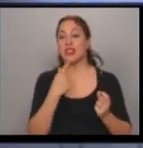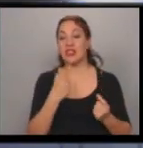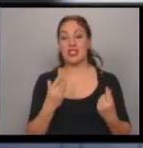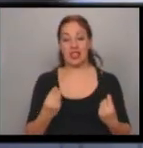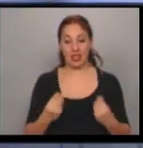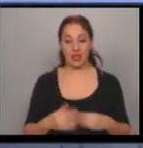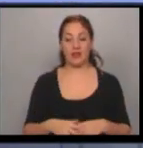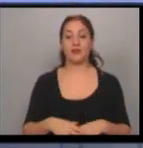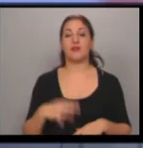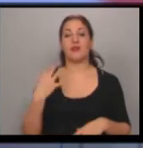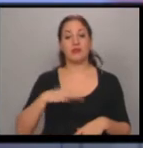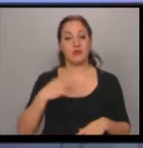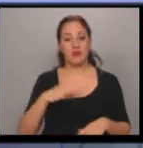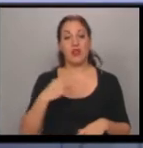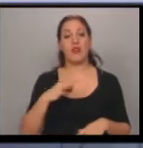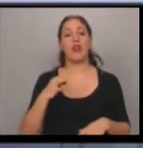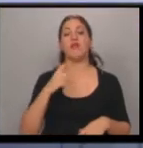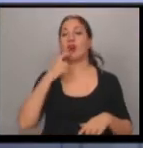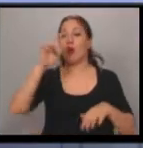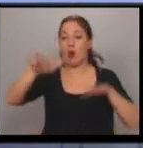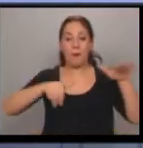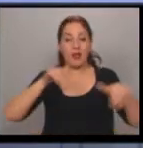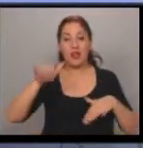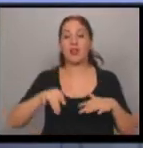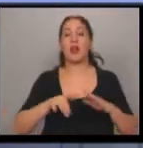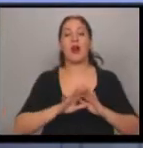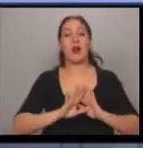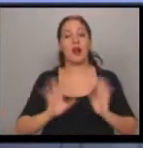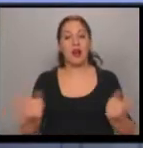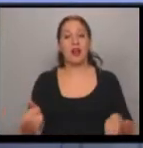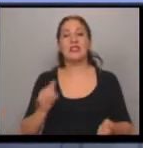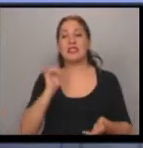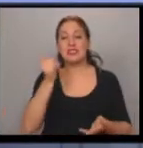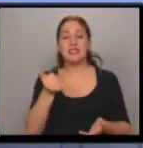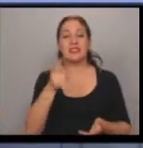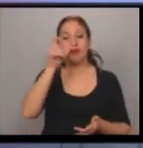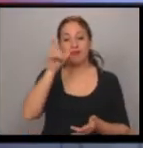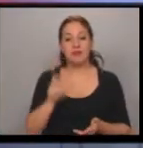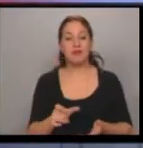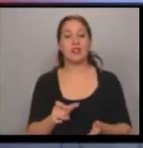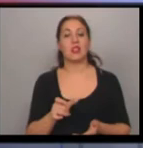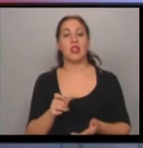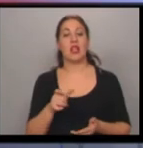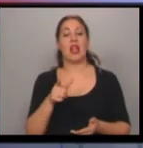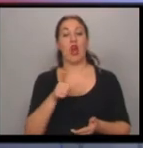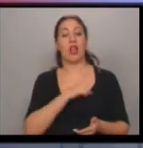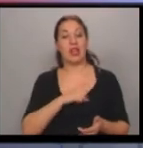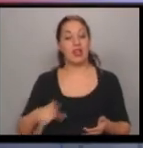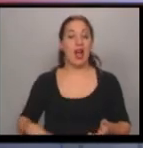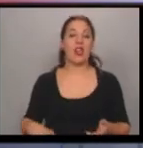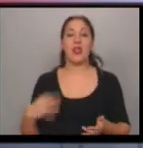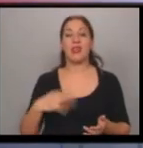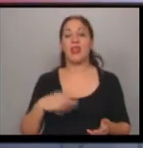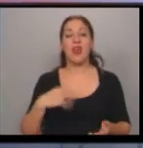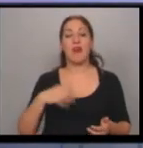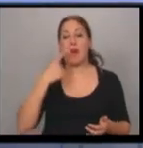tanto, hay que estar muy abiertos, hay que convocar a no personalismos, pero sí a protagonismos. Que los cristianos, dijo, debemos reconocer